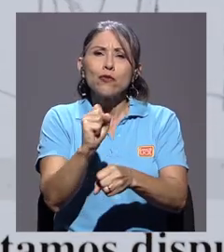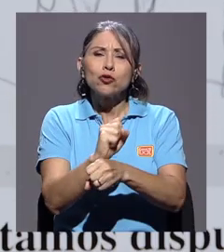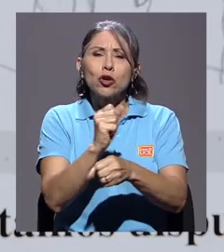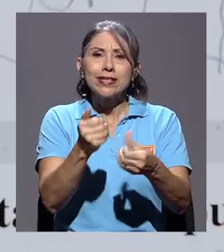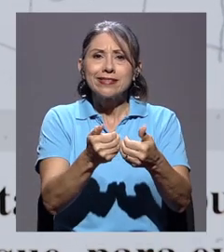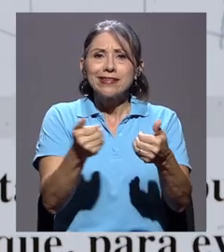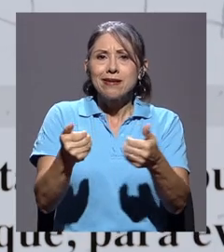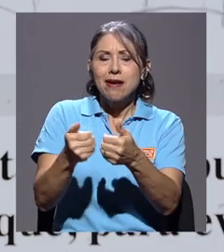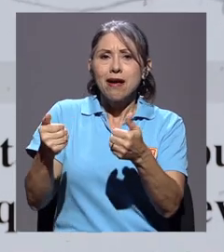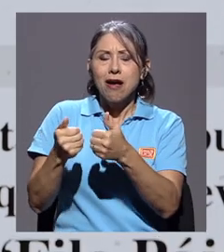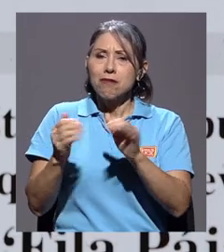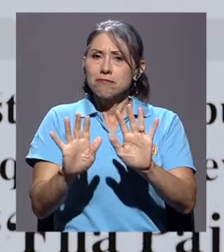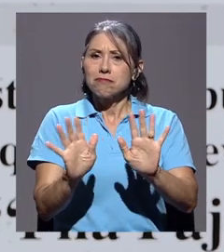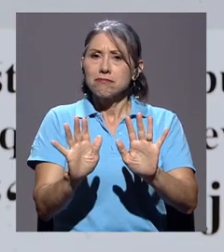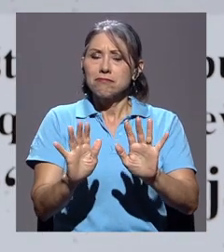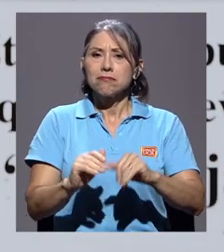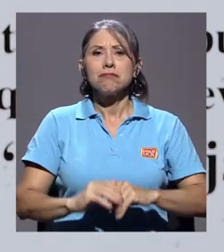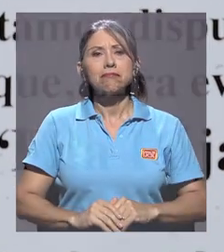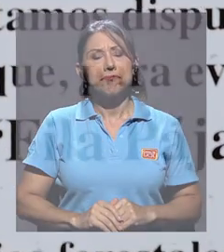separadas.